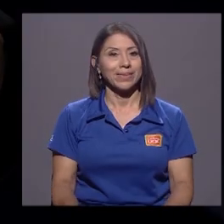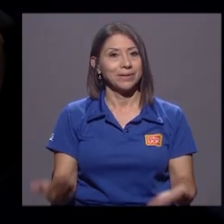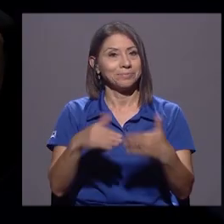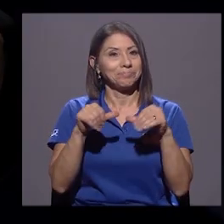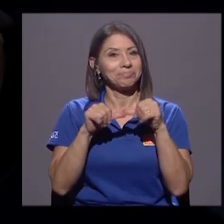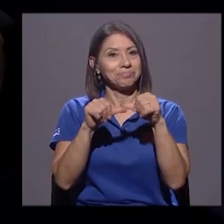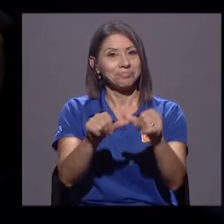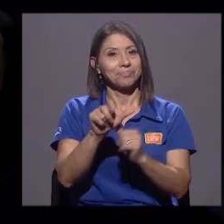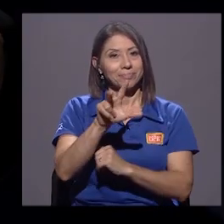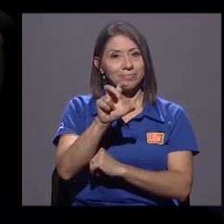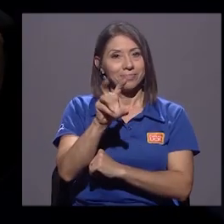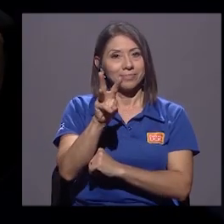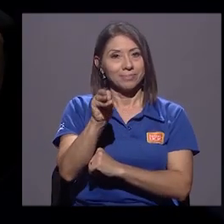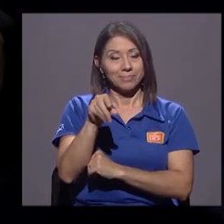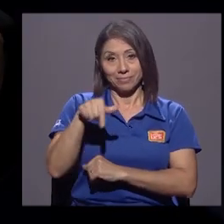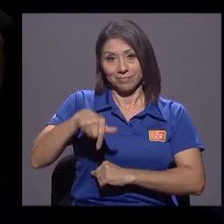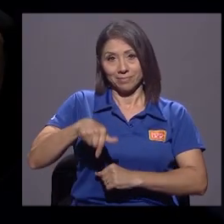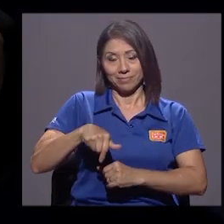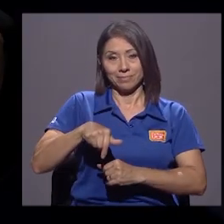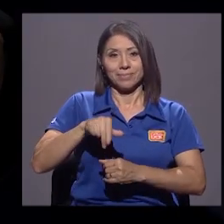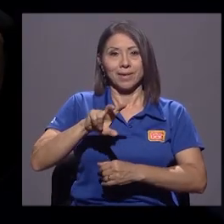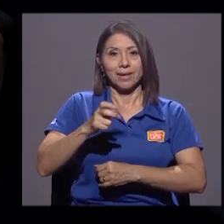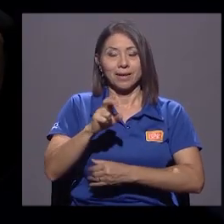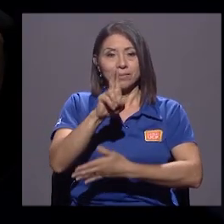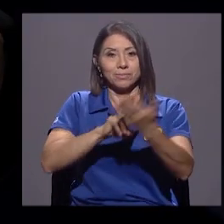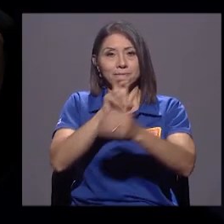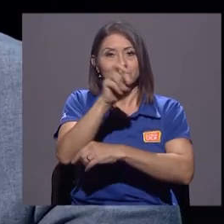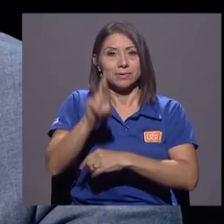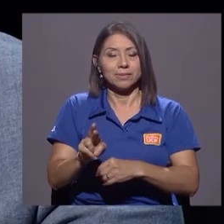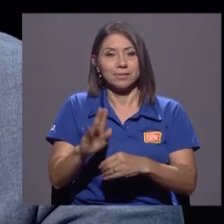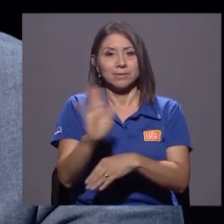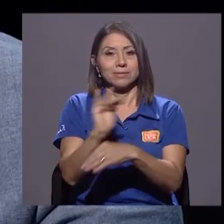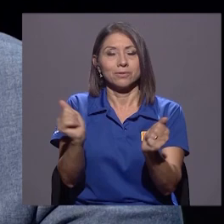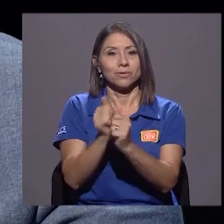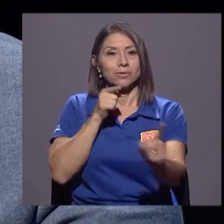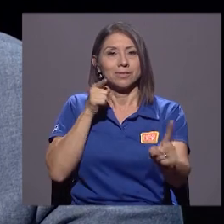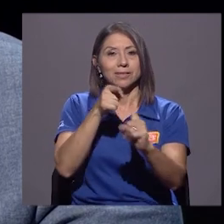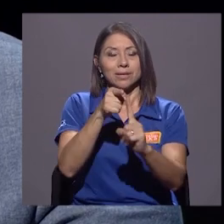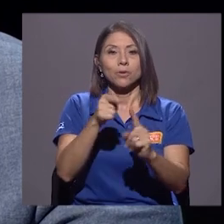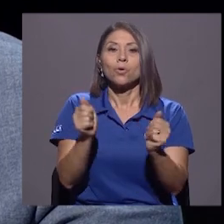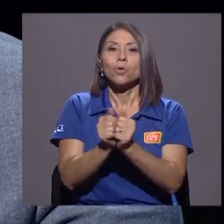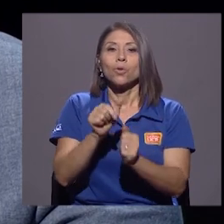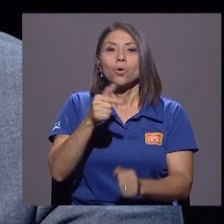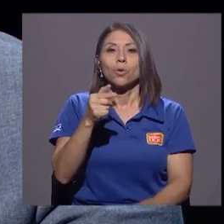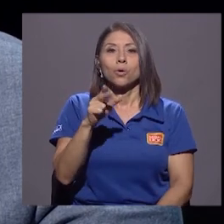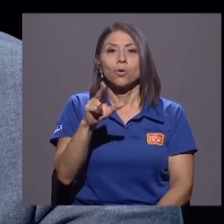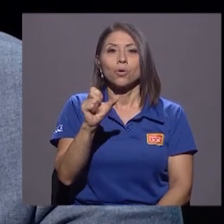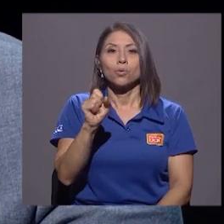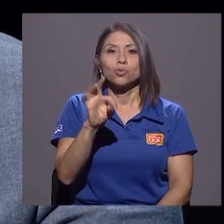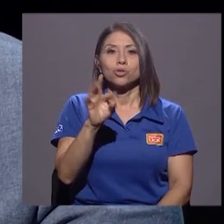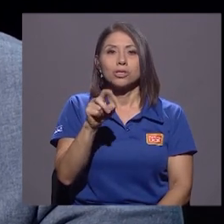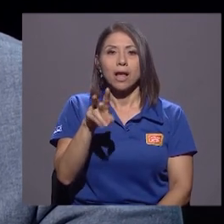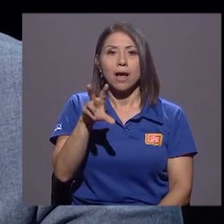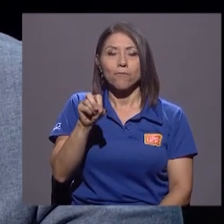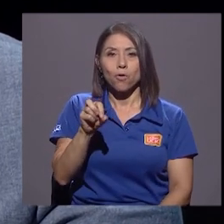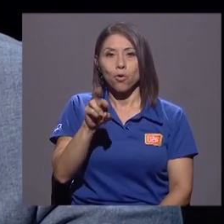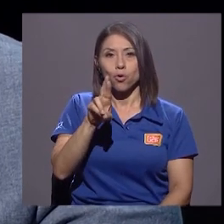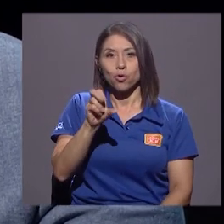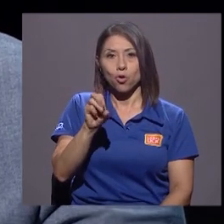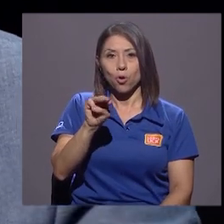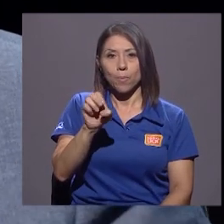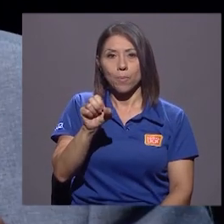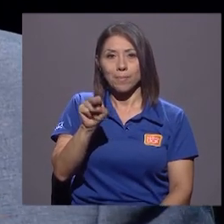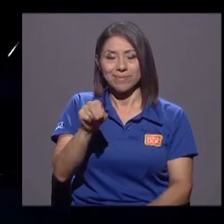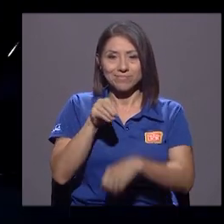Regresemos a 360 acá en el canal Universidad de Costa Rica, donde hacemos Televisión con Sentido con don Gustavo Román, asesor político del Tribunal Supremo de Elecciones. Don